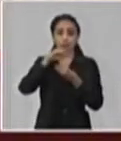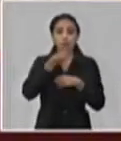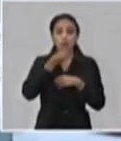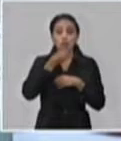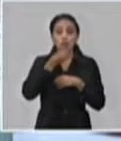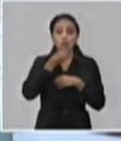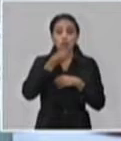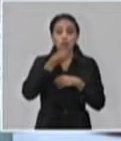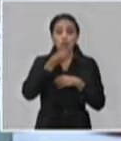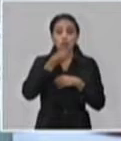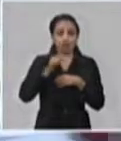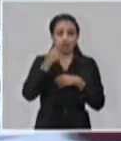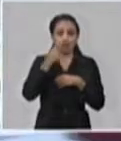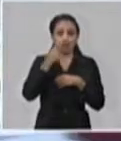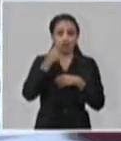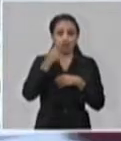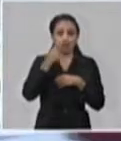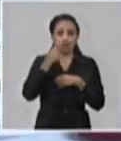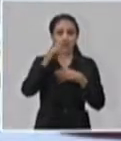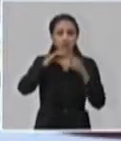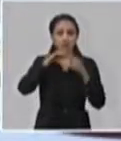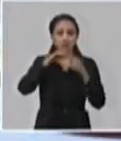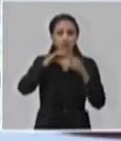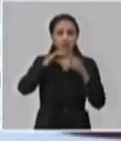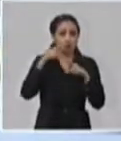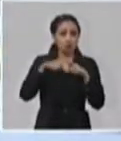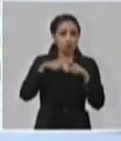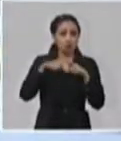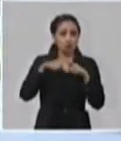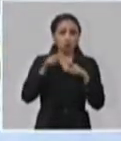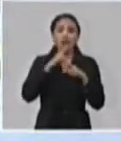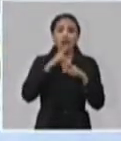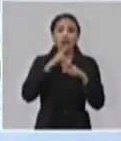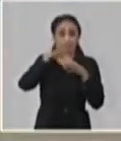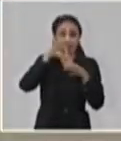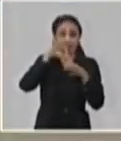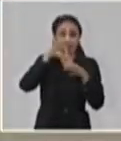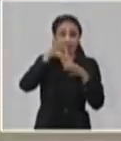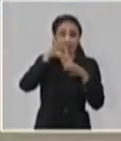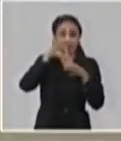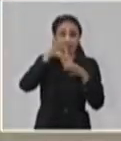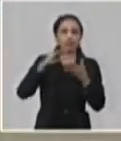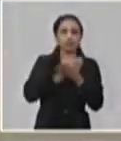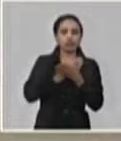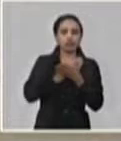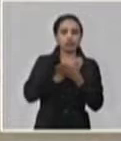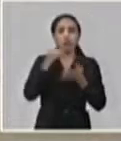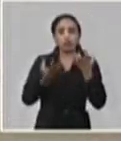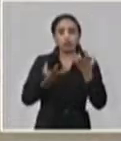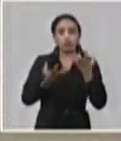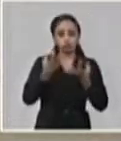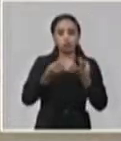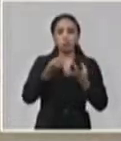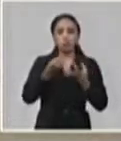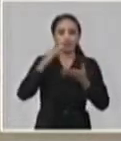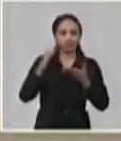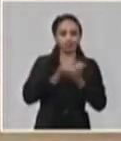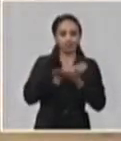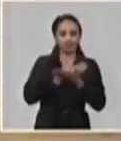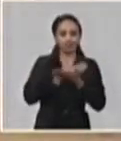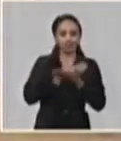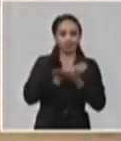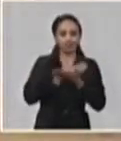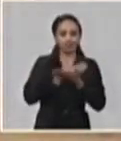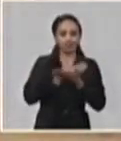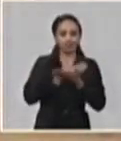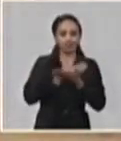las sustancias detensivas, al hipoclorito, y también a las altas temperaturas. Hay algunos estudios que hablan que más de